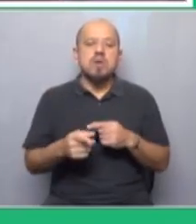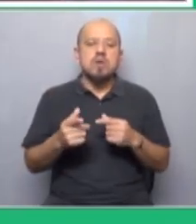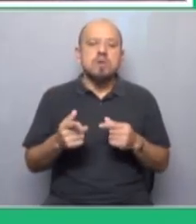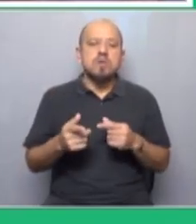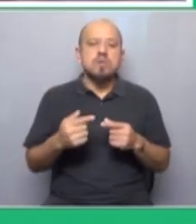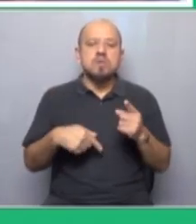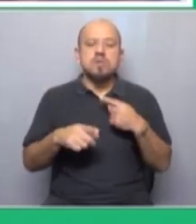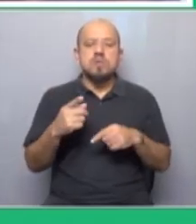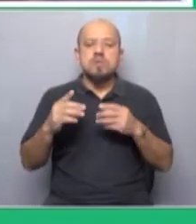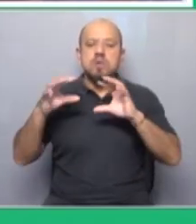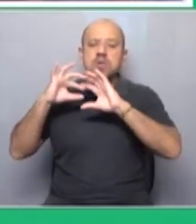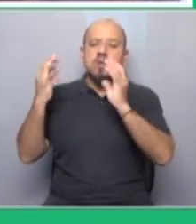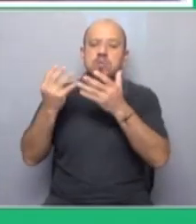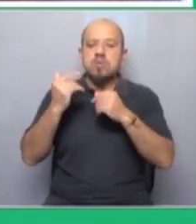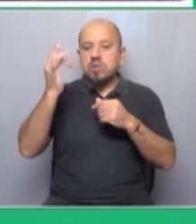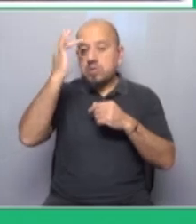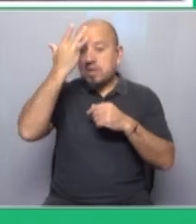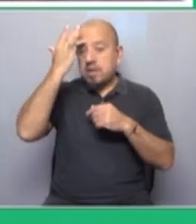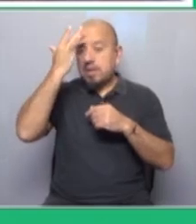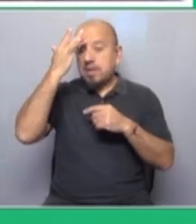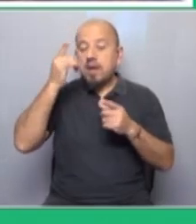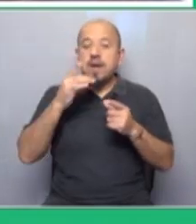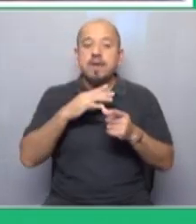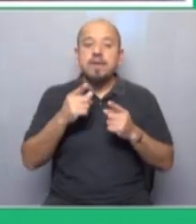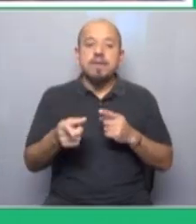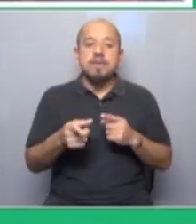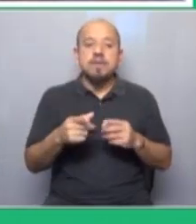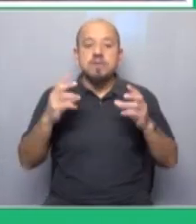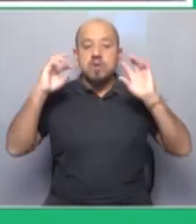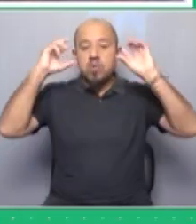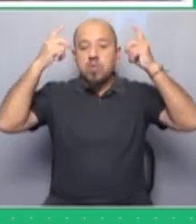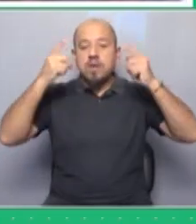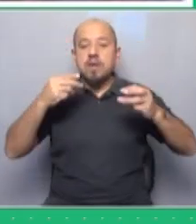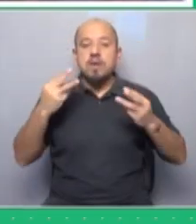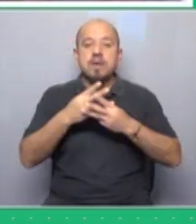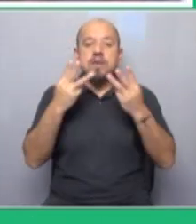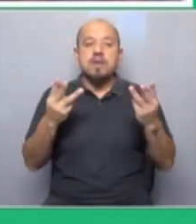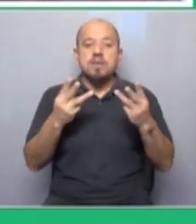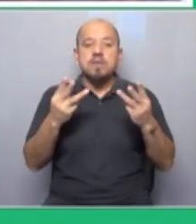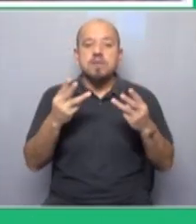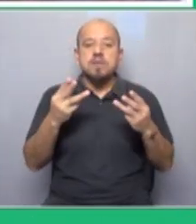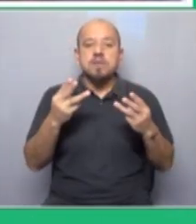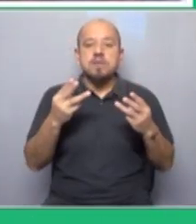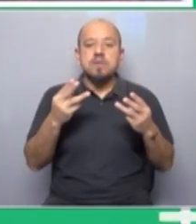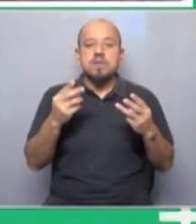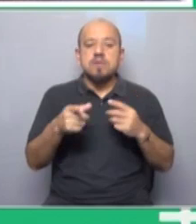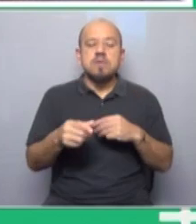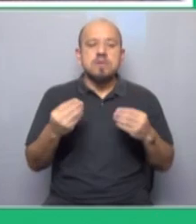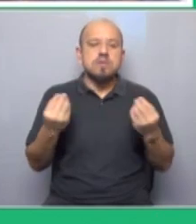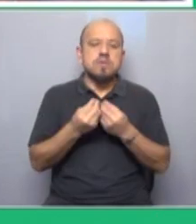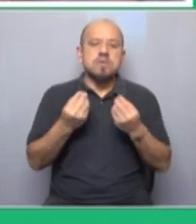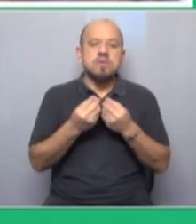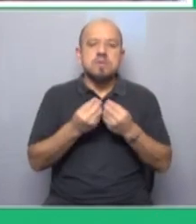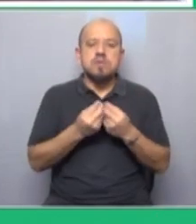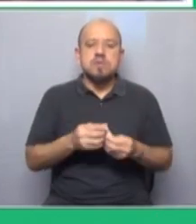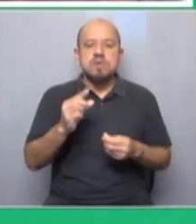revuelta global. Que en la India tuvimos una huelga general con participación de 150